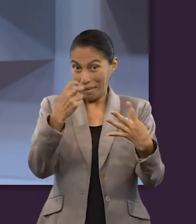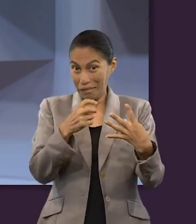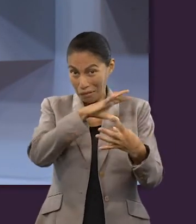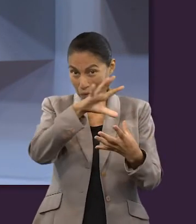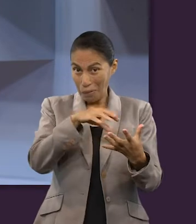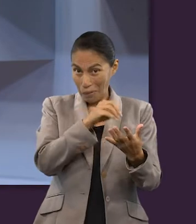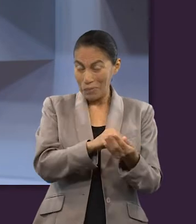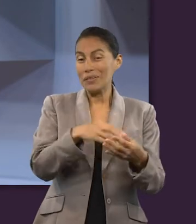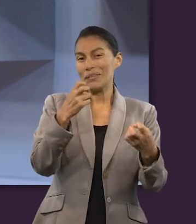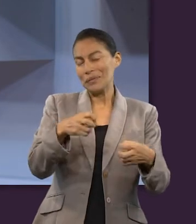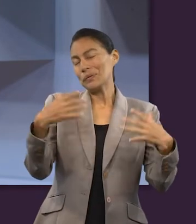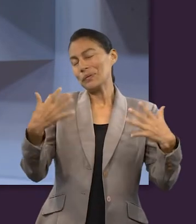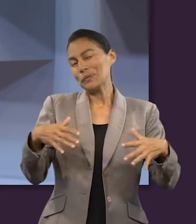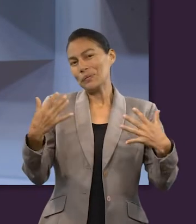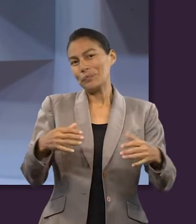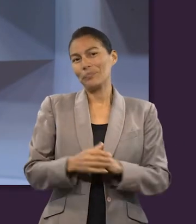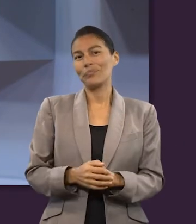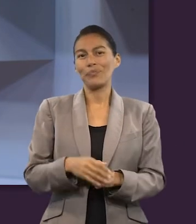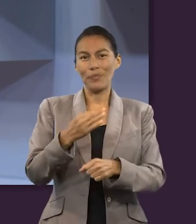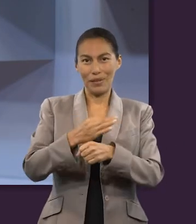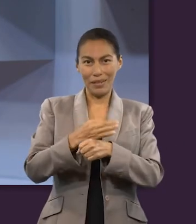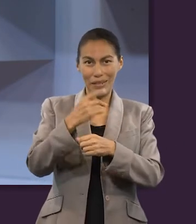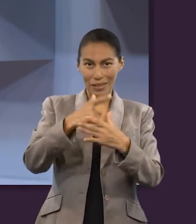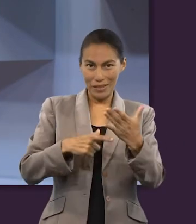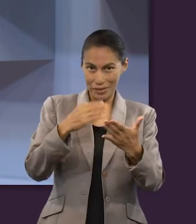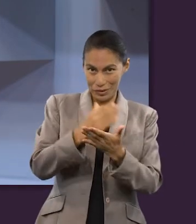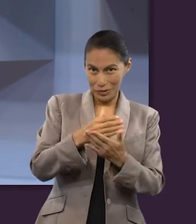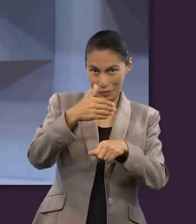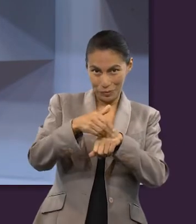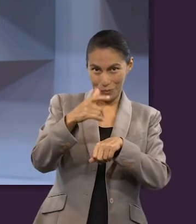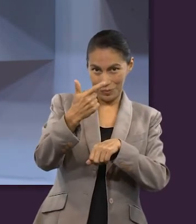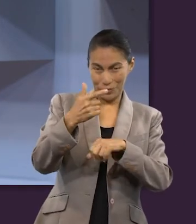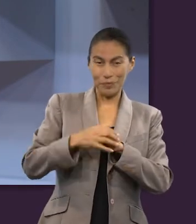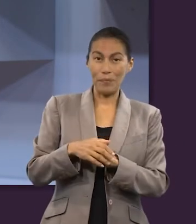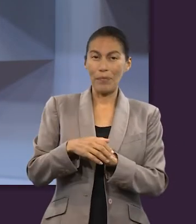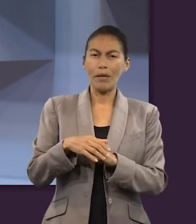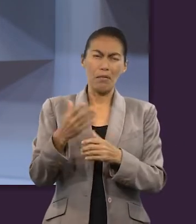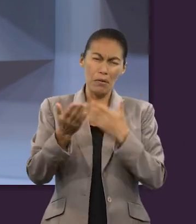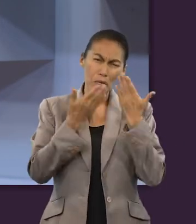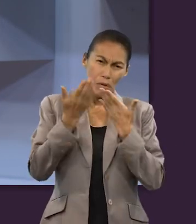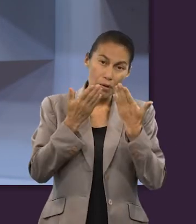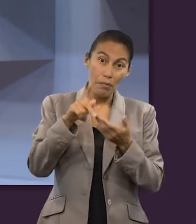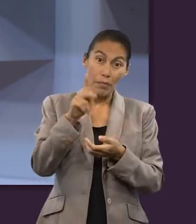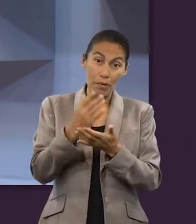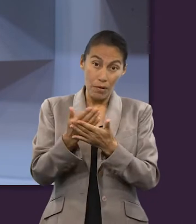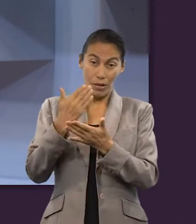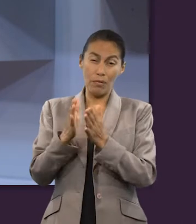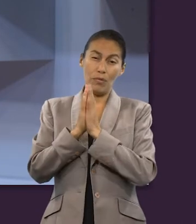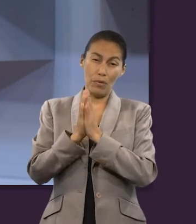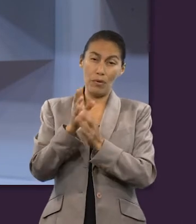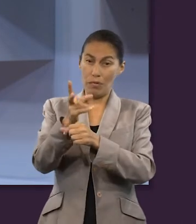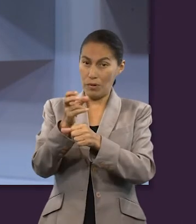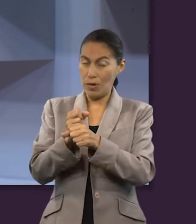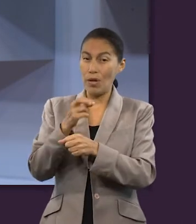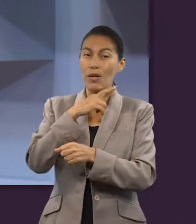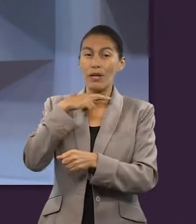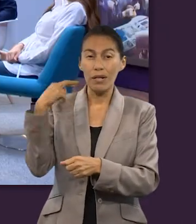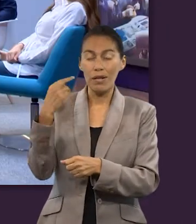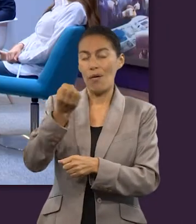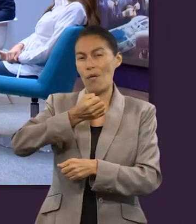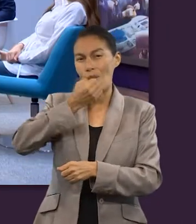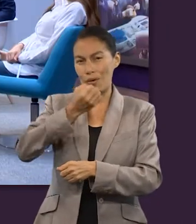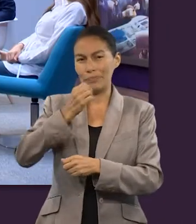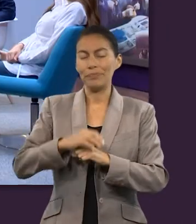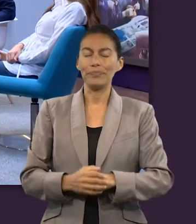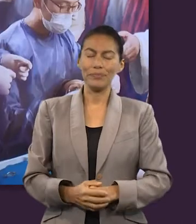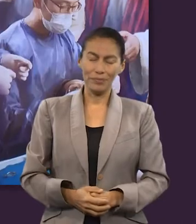Y vamos a profundizar un poco más en esta lección número 7. Pero para hacerlo vamos a invitar a Ricardo para que pueda orar. Vamos a orar.